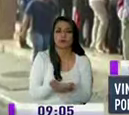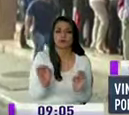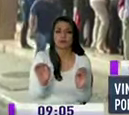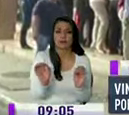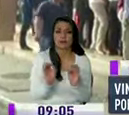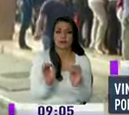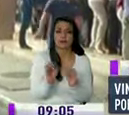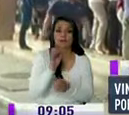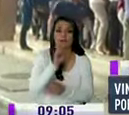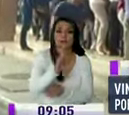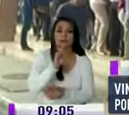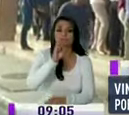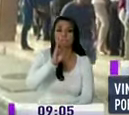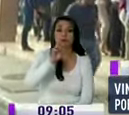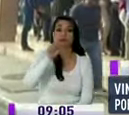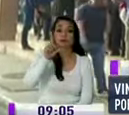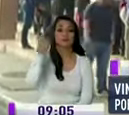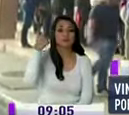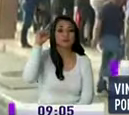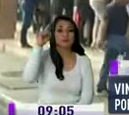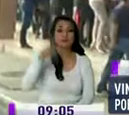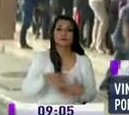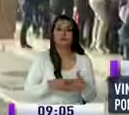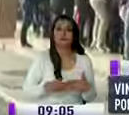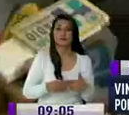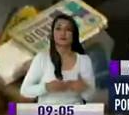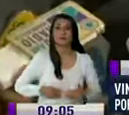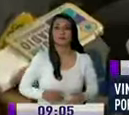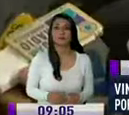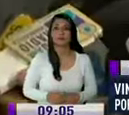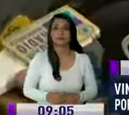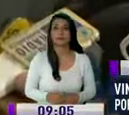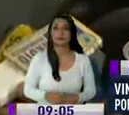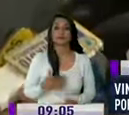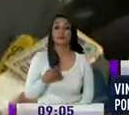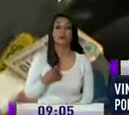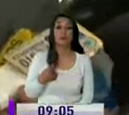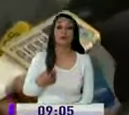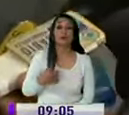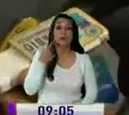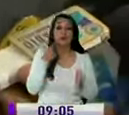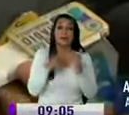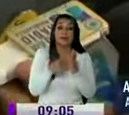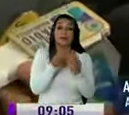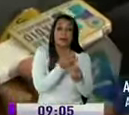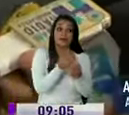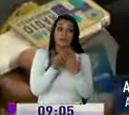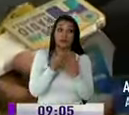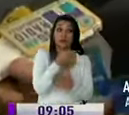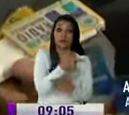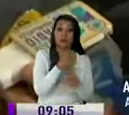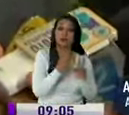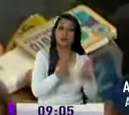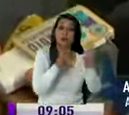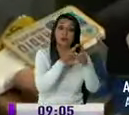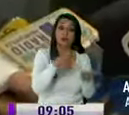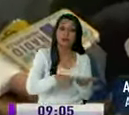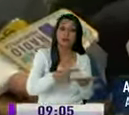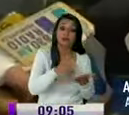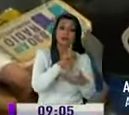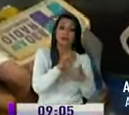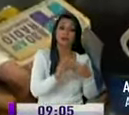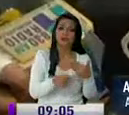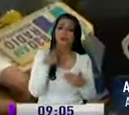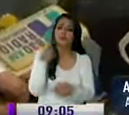por 161 millones de dólares Por ejemplo el informe de la UAFE no considera una venta